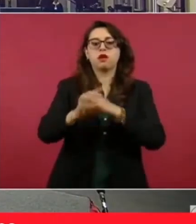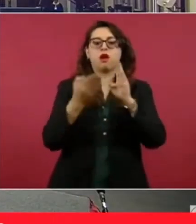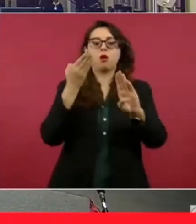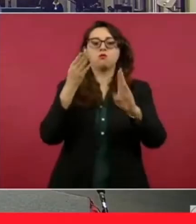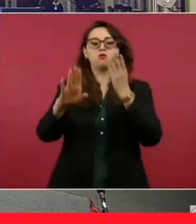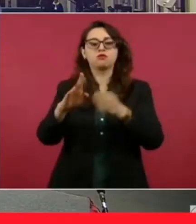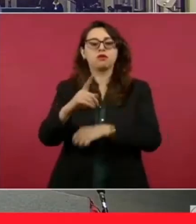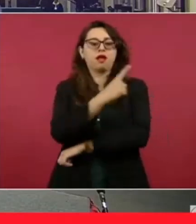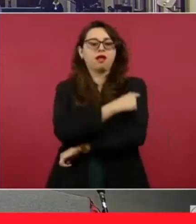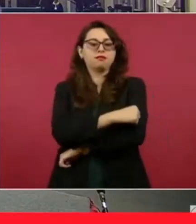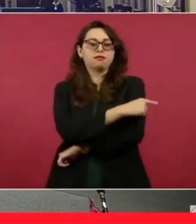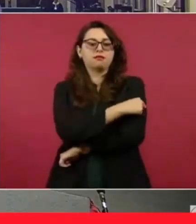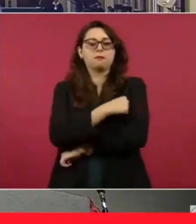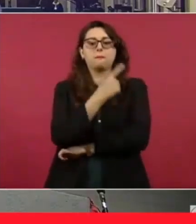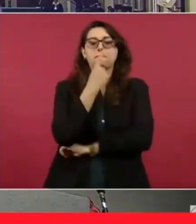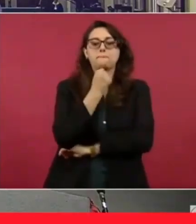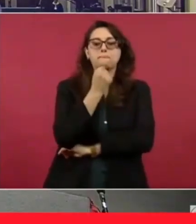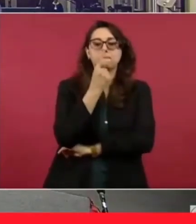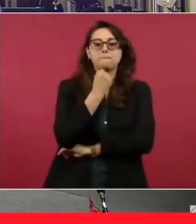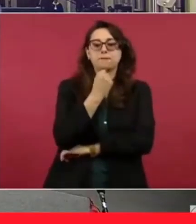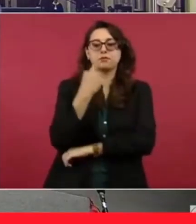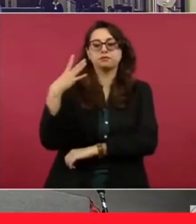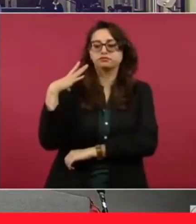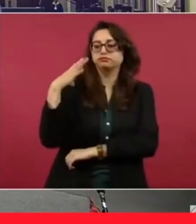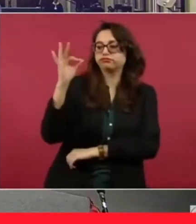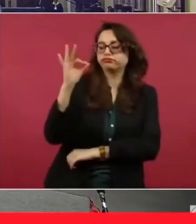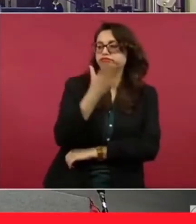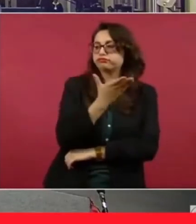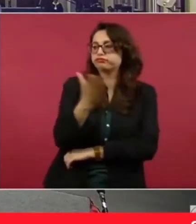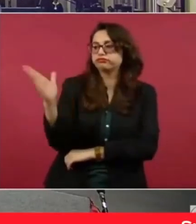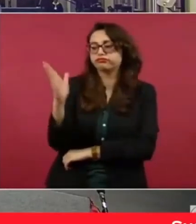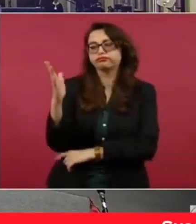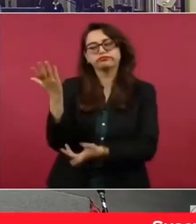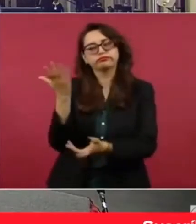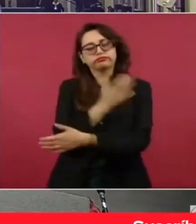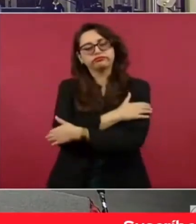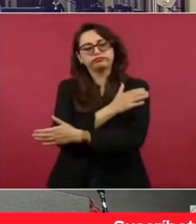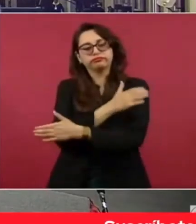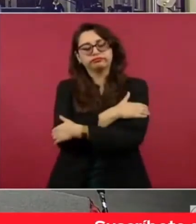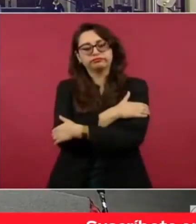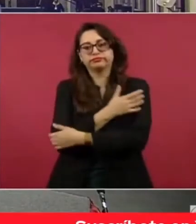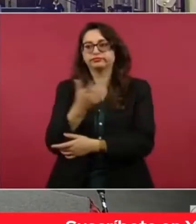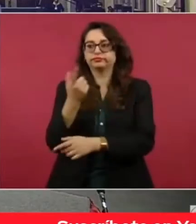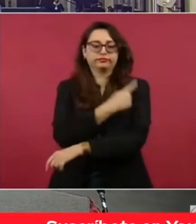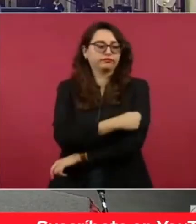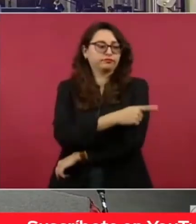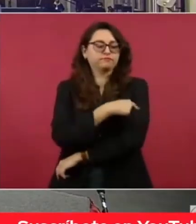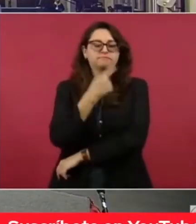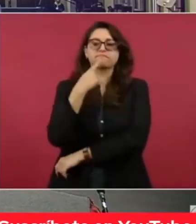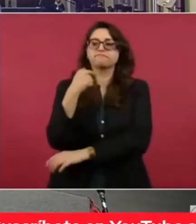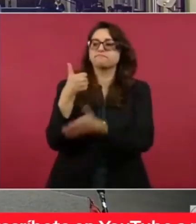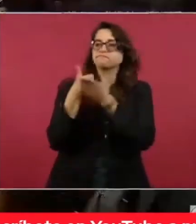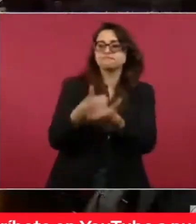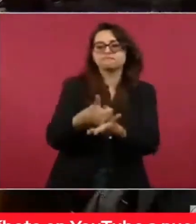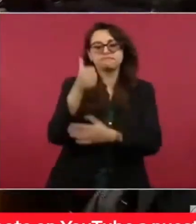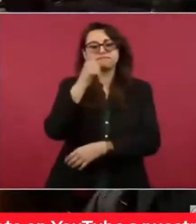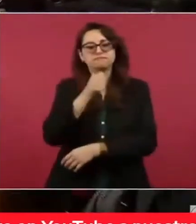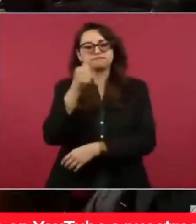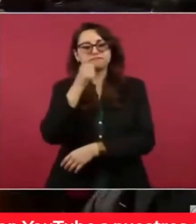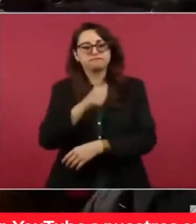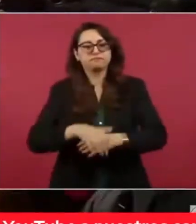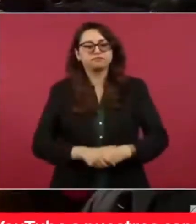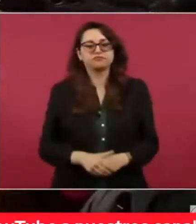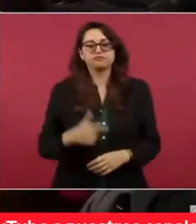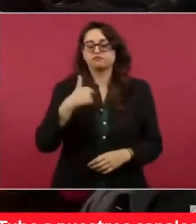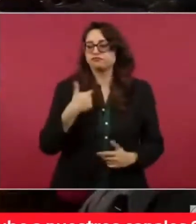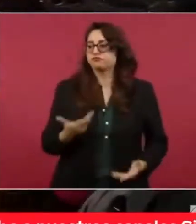Roja siempre ayuda. Con su permiso, señor presidente, es un honor para mí estar aquí una vez más,